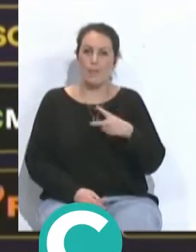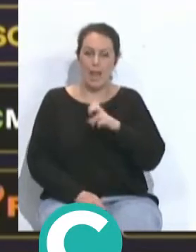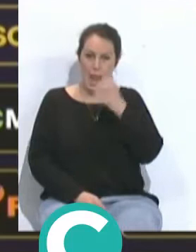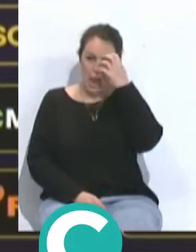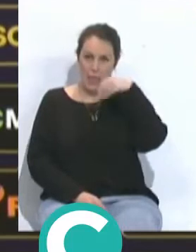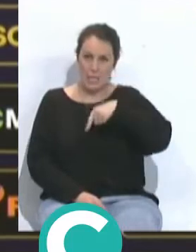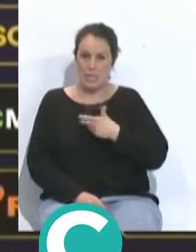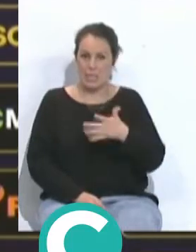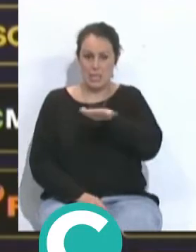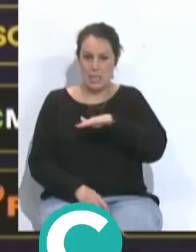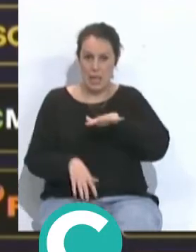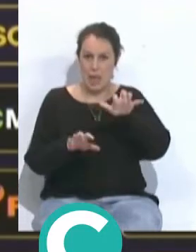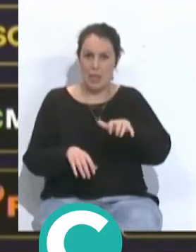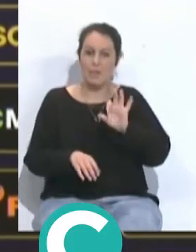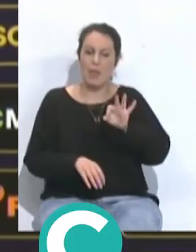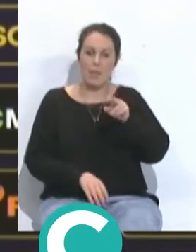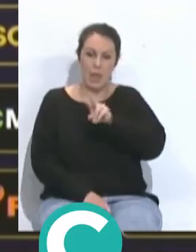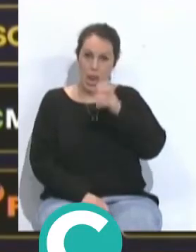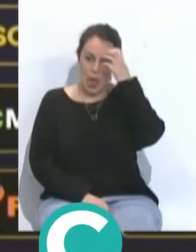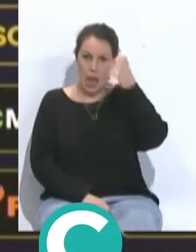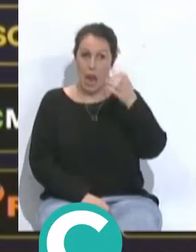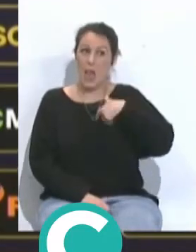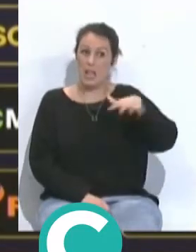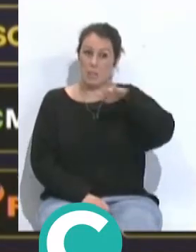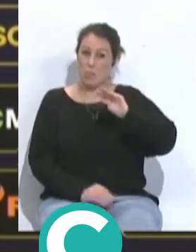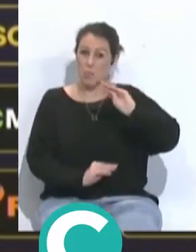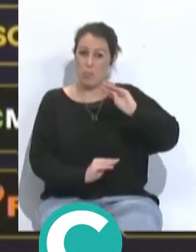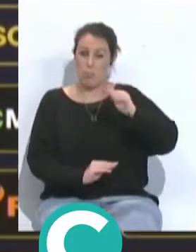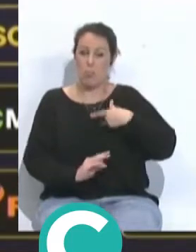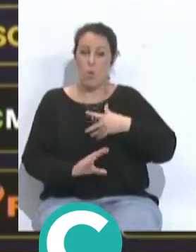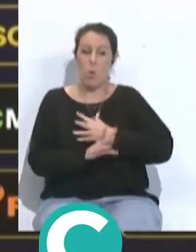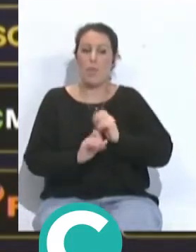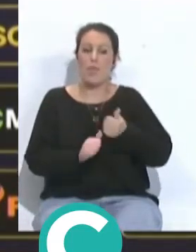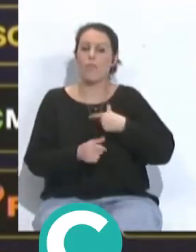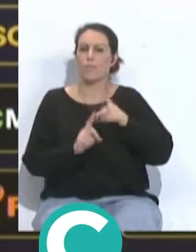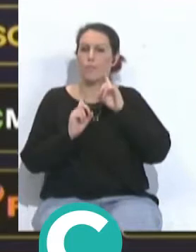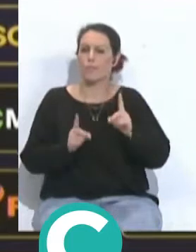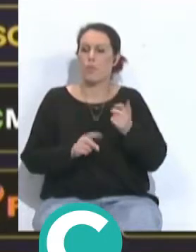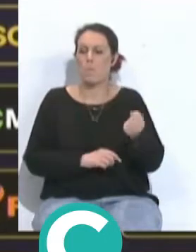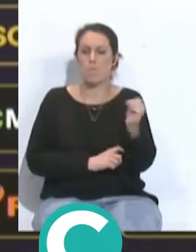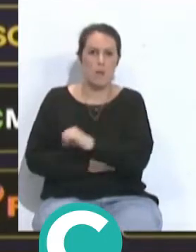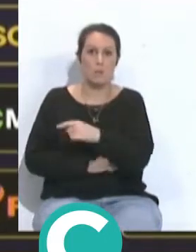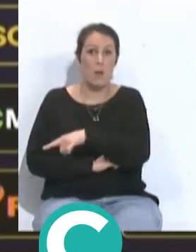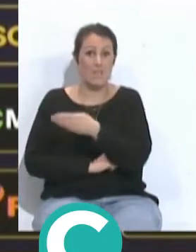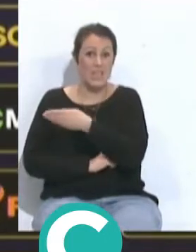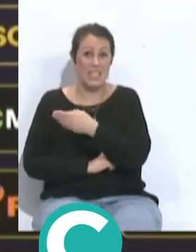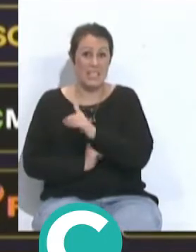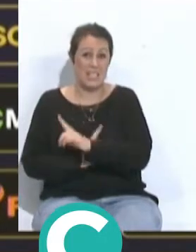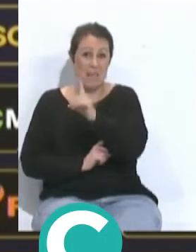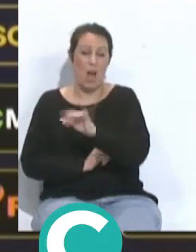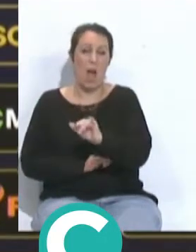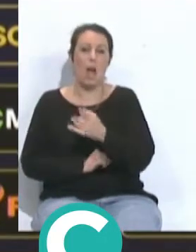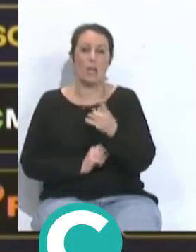Villarreal aquí en casa que nos encontramos. Es verdad que quizás el Villarreal en su campo y en inicio de juego es todavía más atrevido que el Betis, pero quizás el Betis arriba con